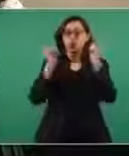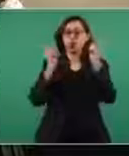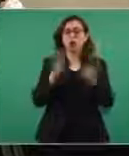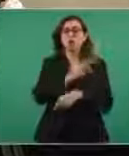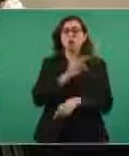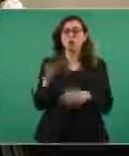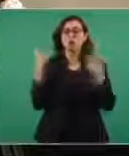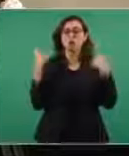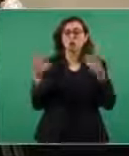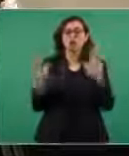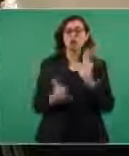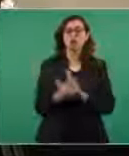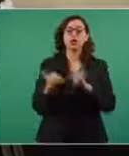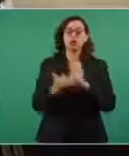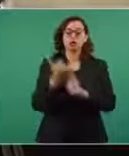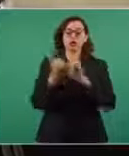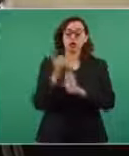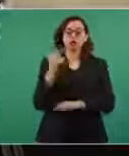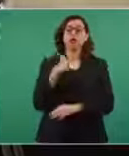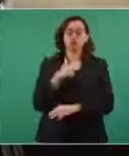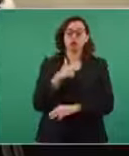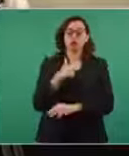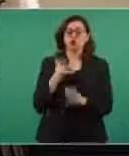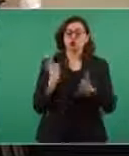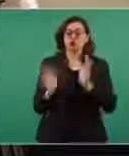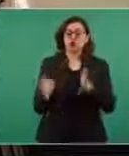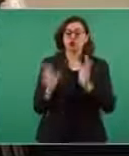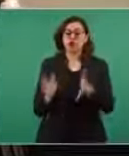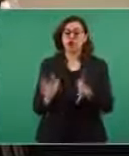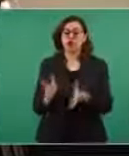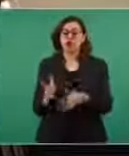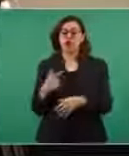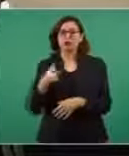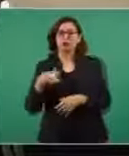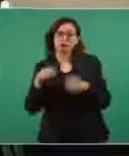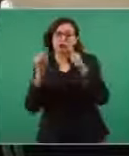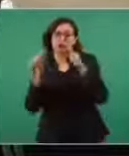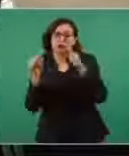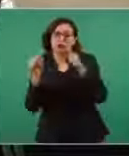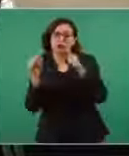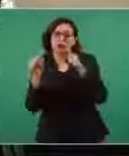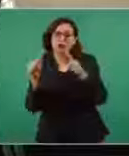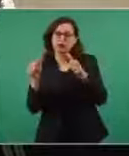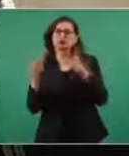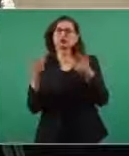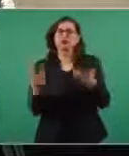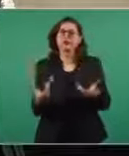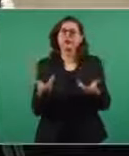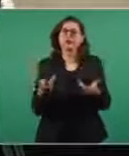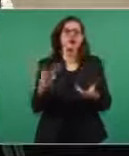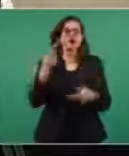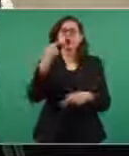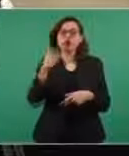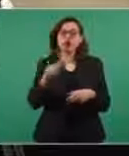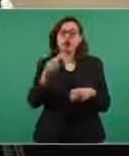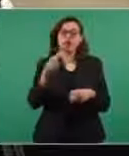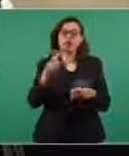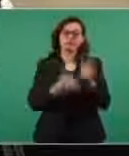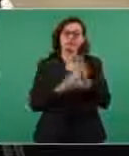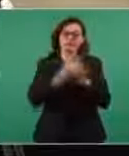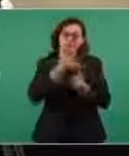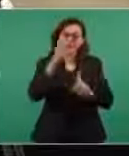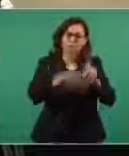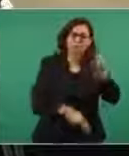ya lo escuché a lo largo de en la mañana en el transcurso de esta mañana que no quiere dejar compromisos o obras a medias